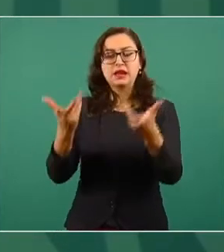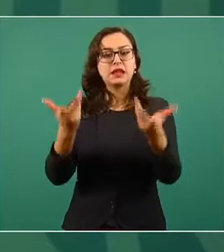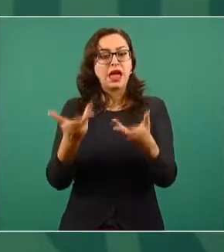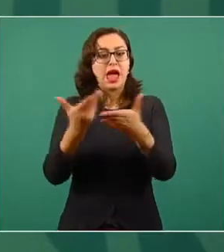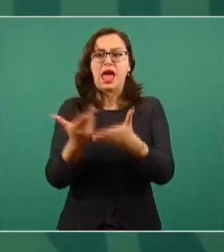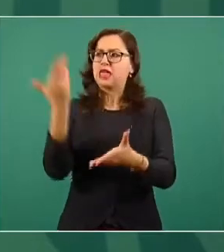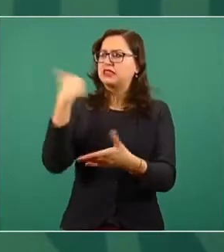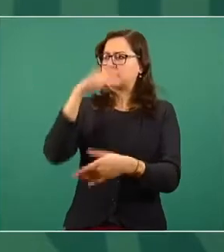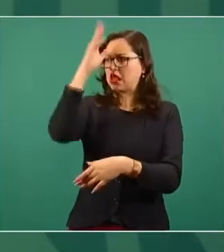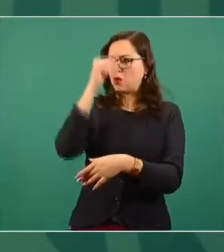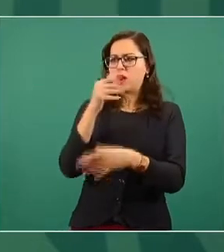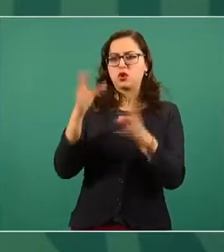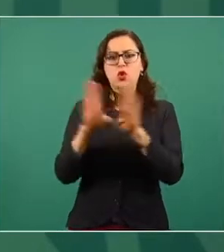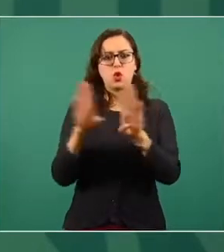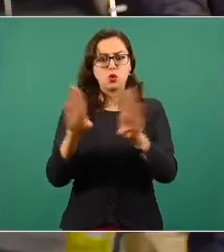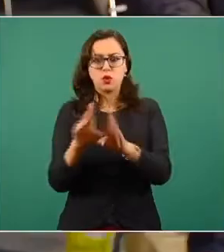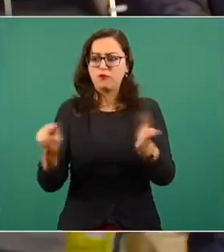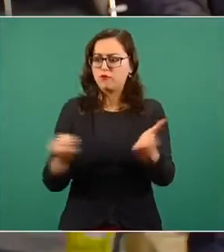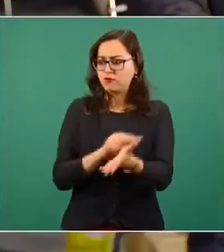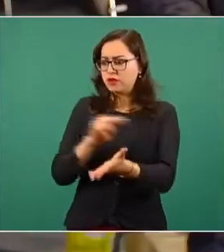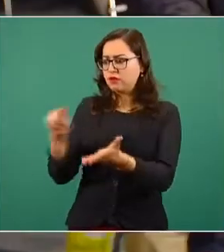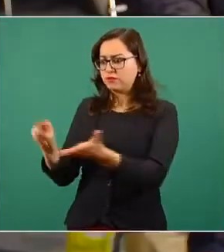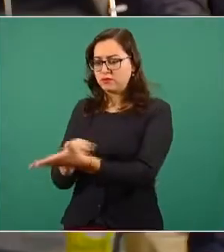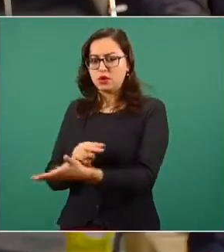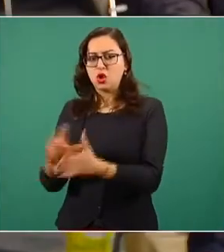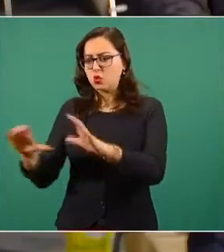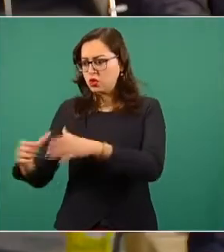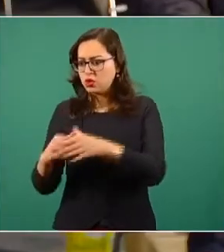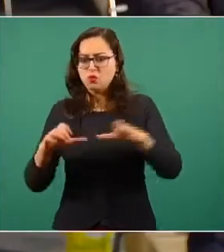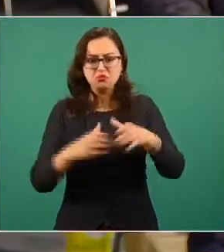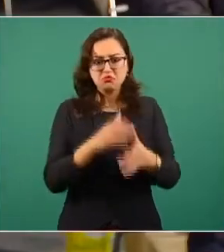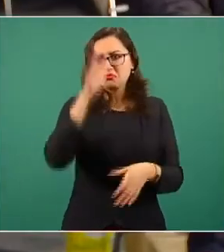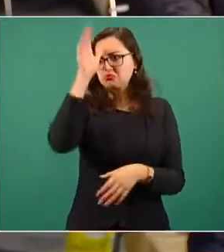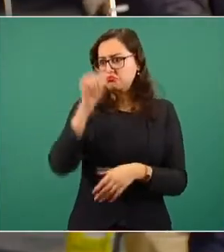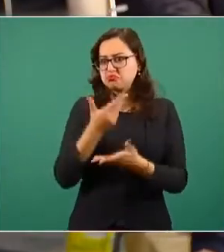a los que se llegó y se firmaron por armas comunidades.